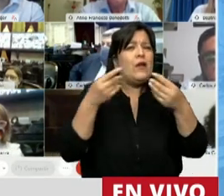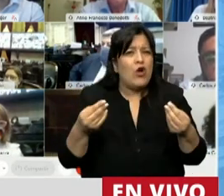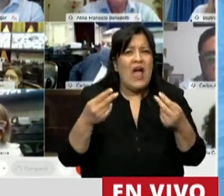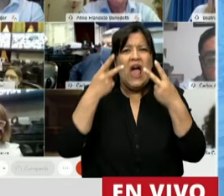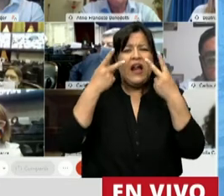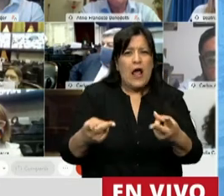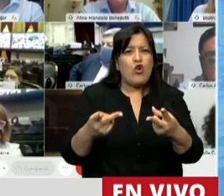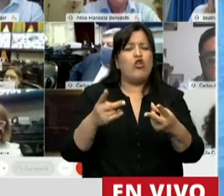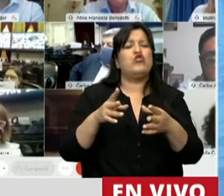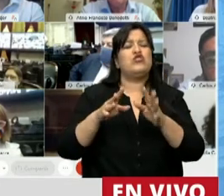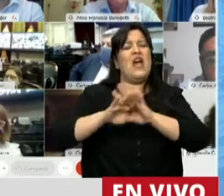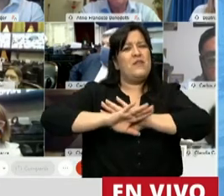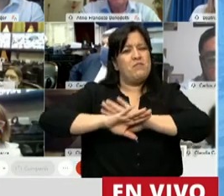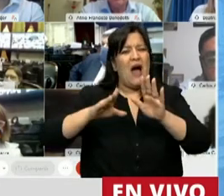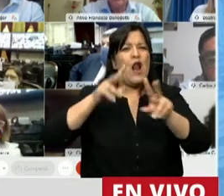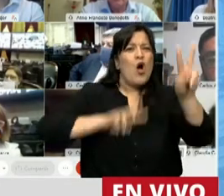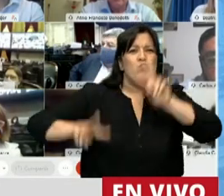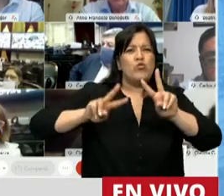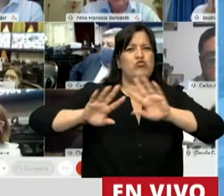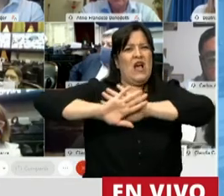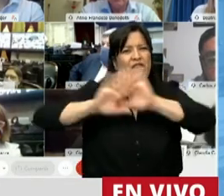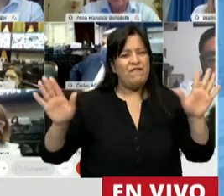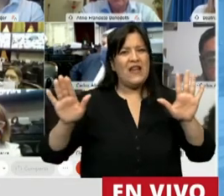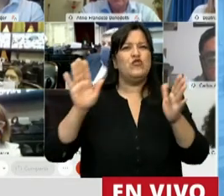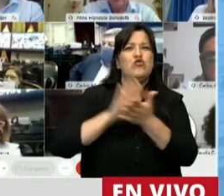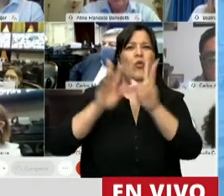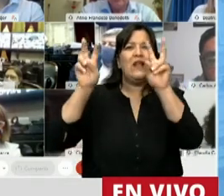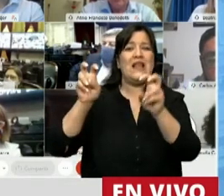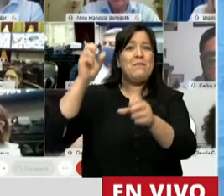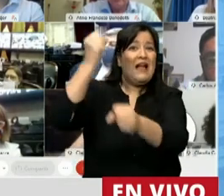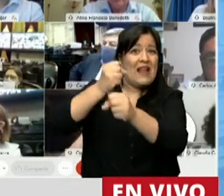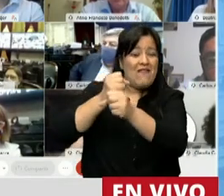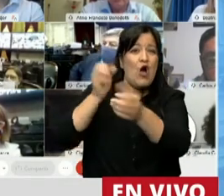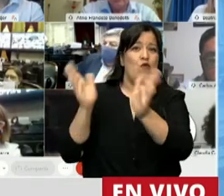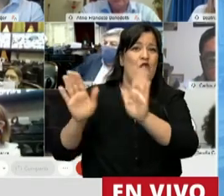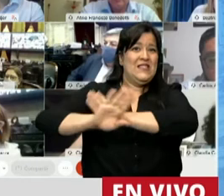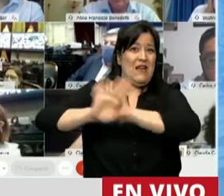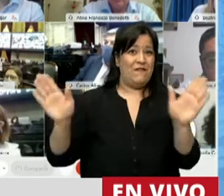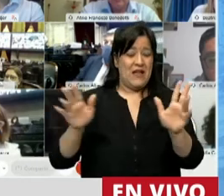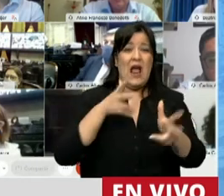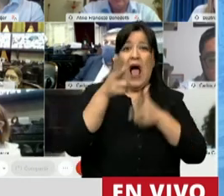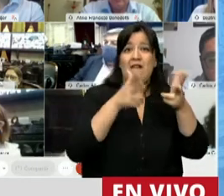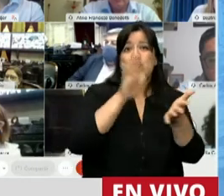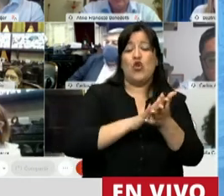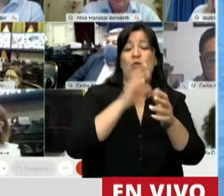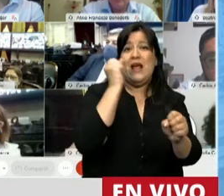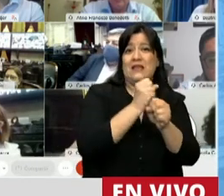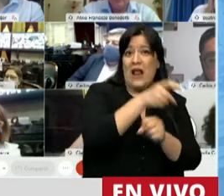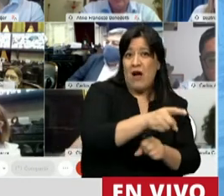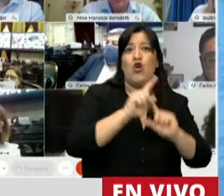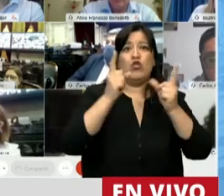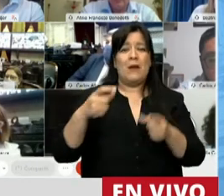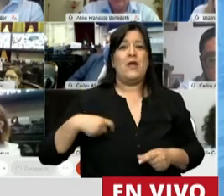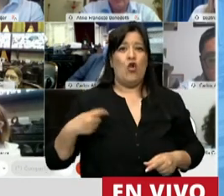batallar contra la violencia en el mundo laboral. Quien habla de trabajo también habla de obra